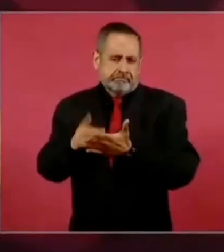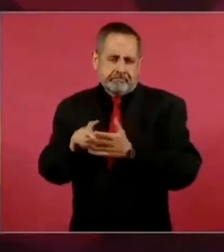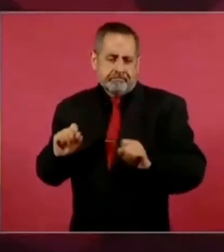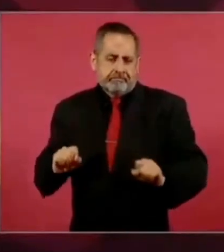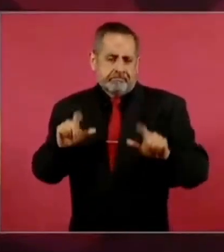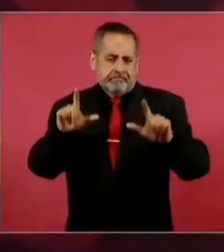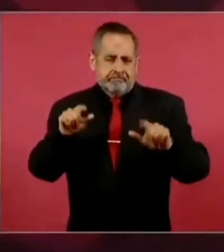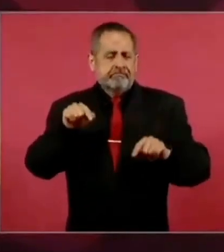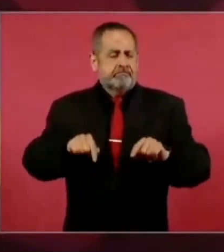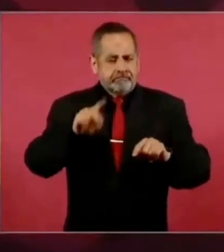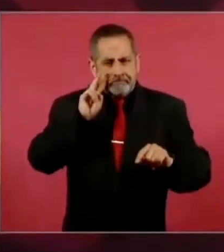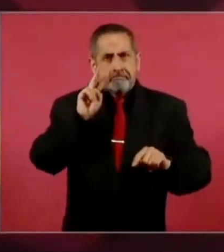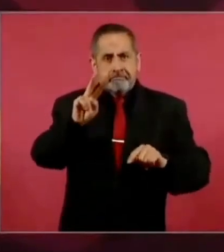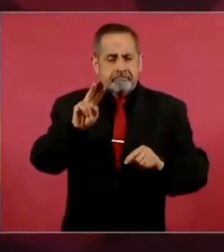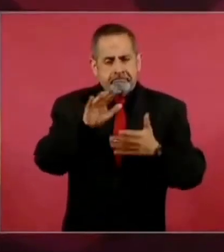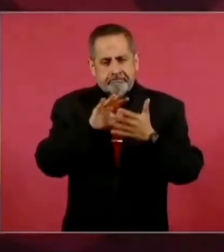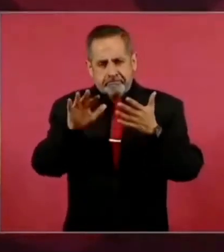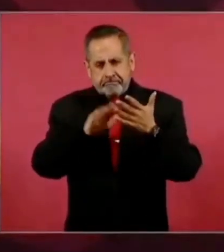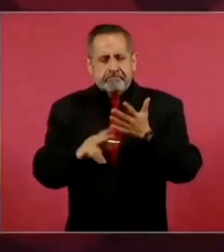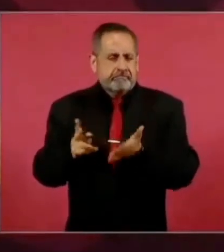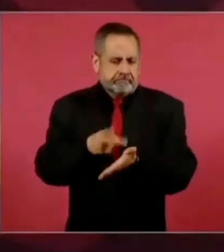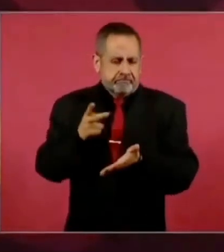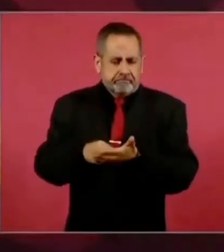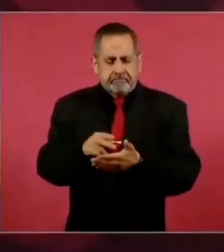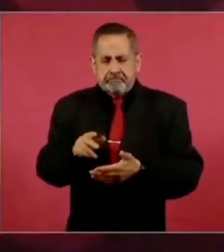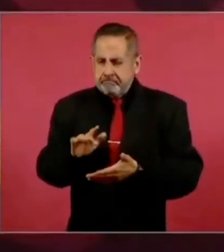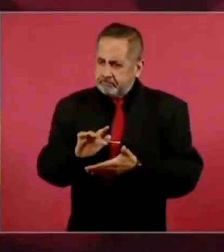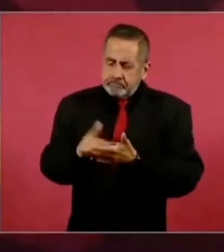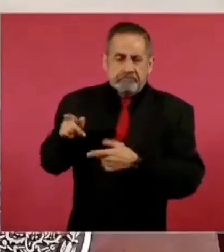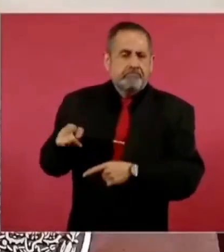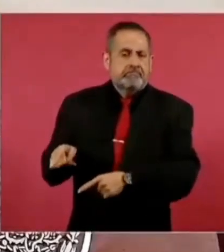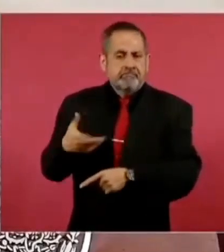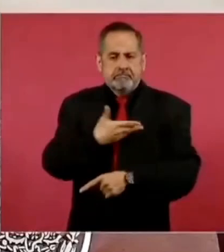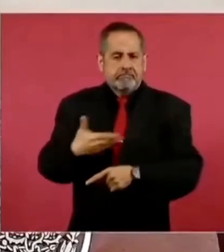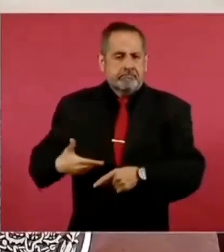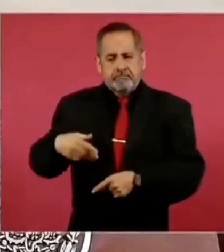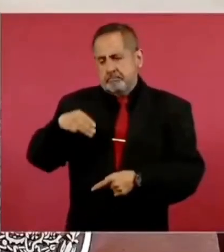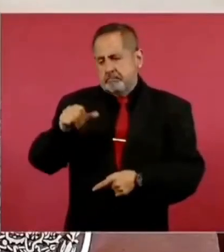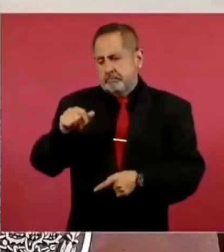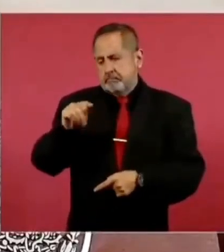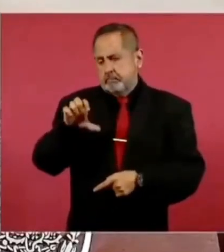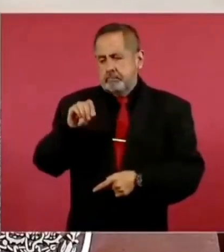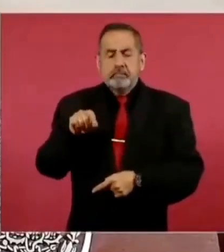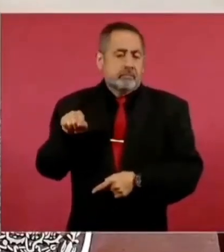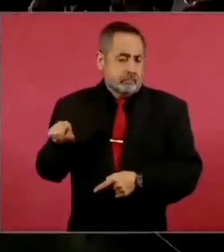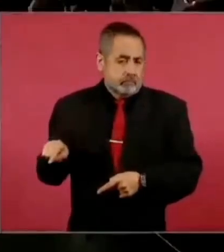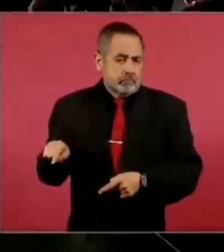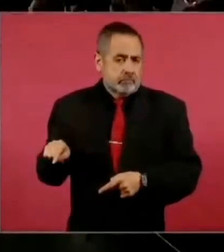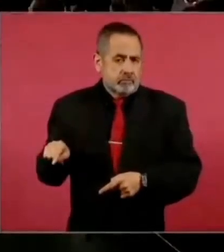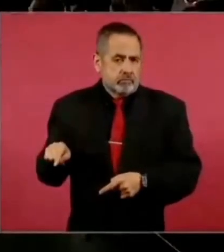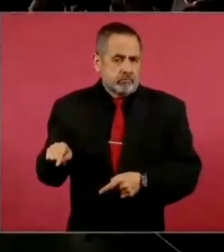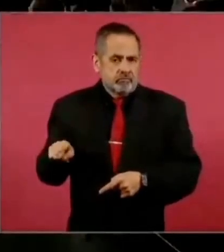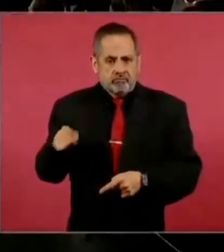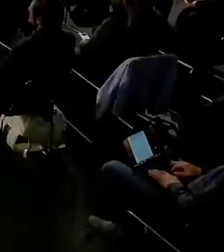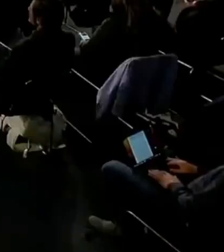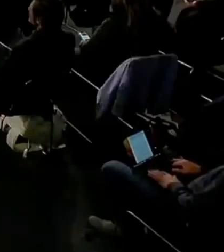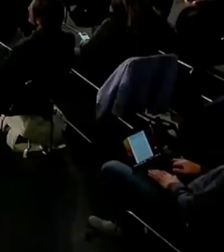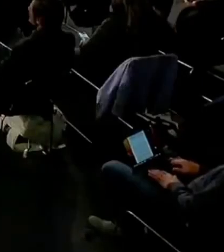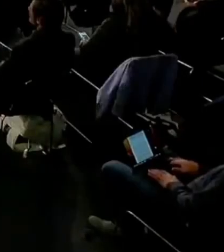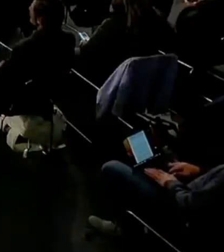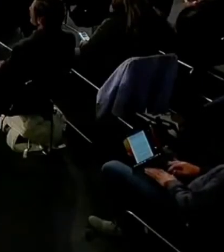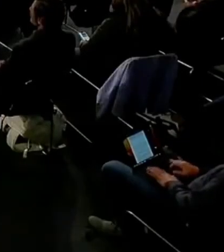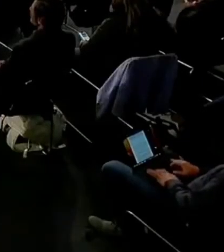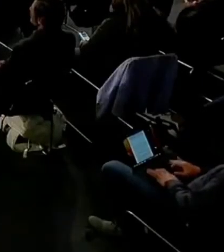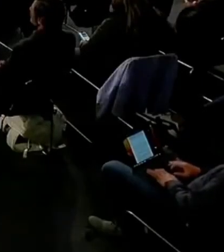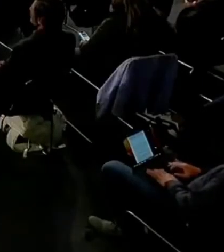periódicamente de esa decisión histórica.